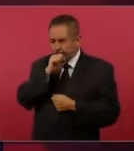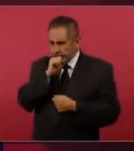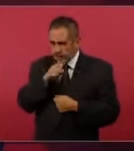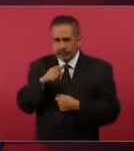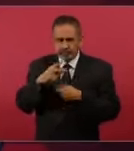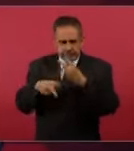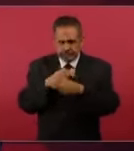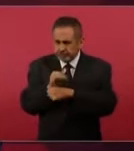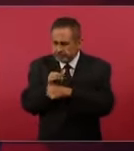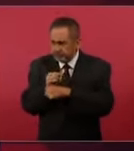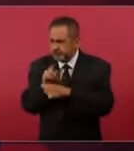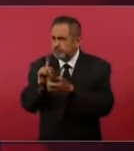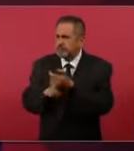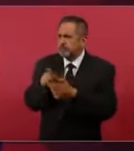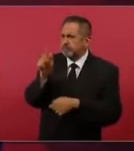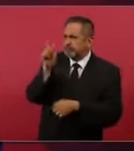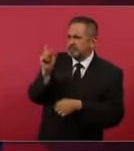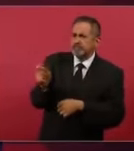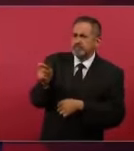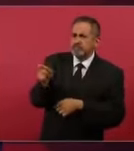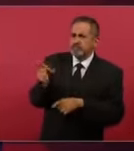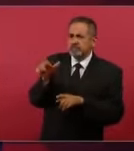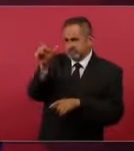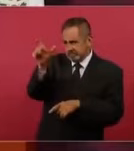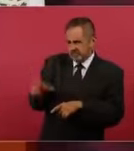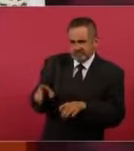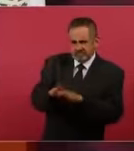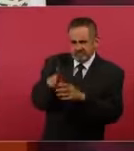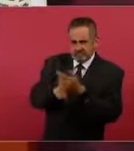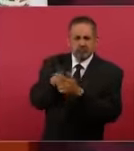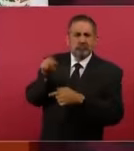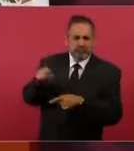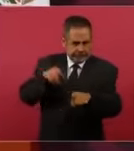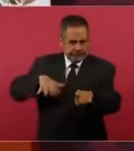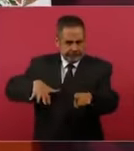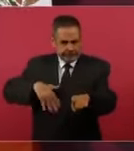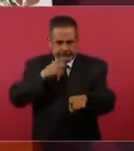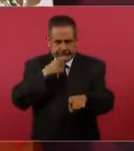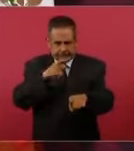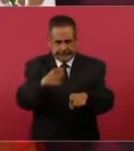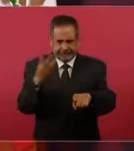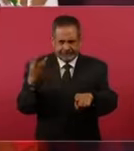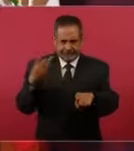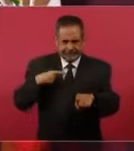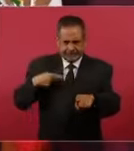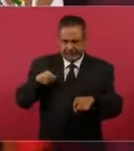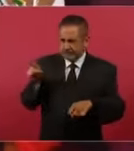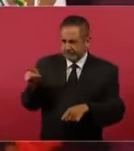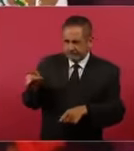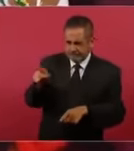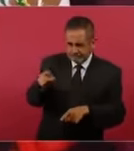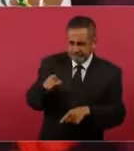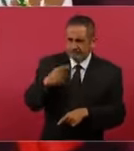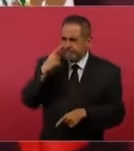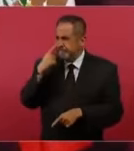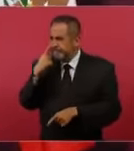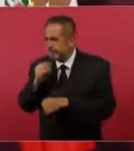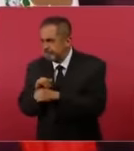a investigar sobre el comportamiento de esos tres servidores públicos